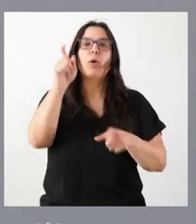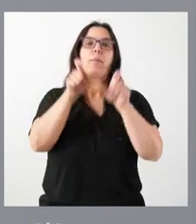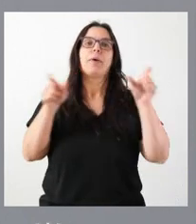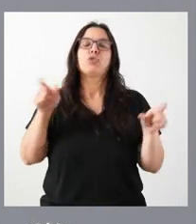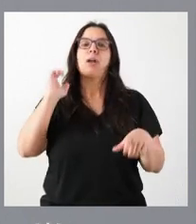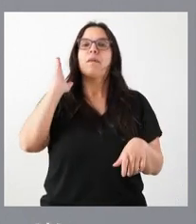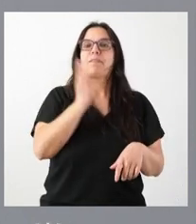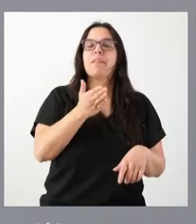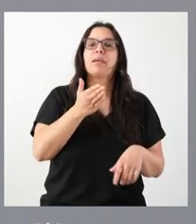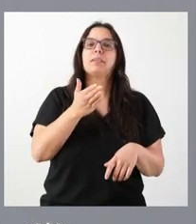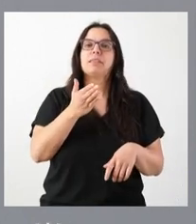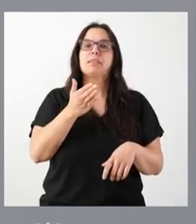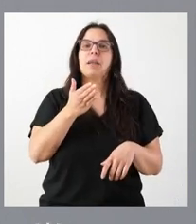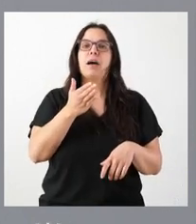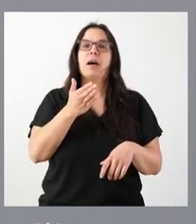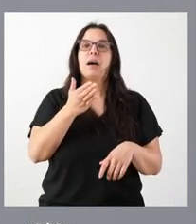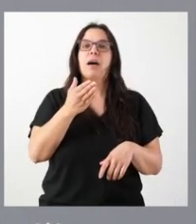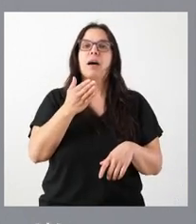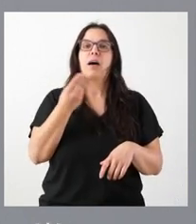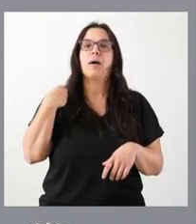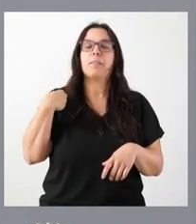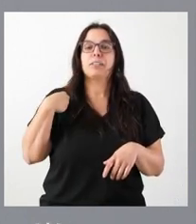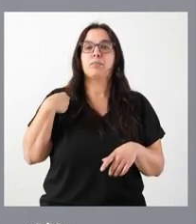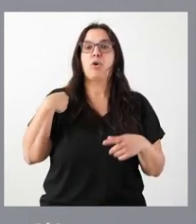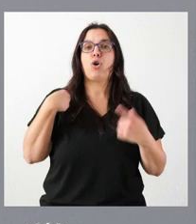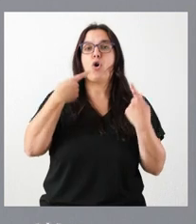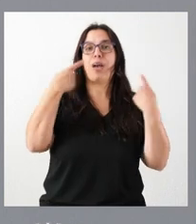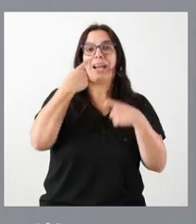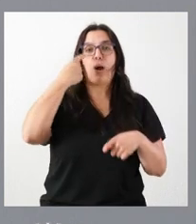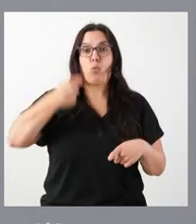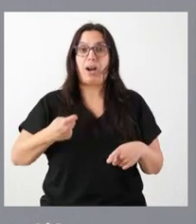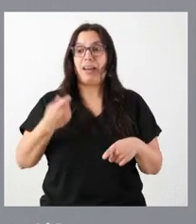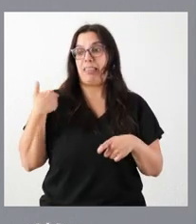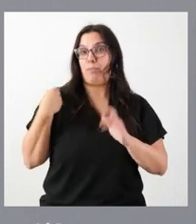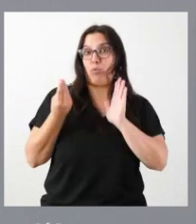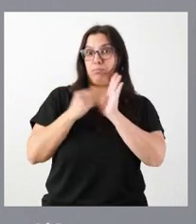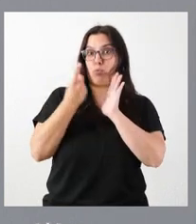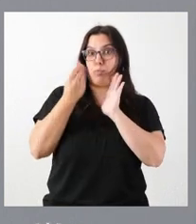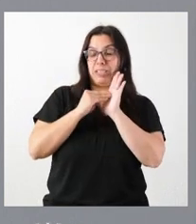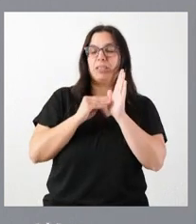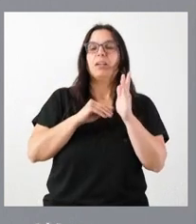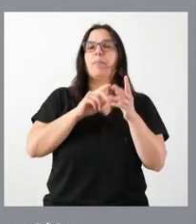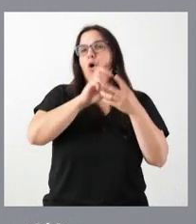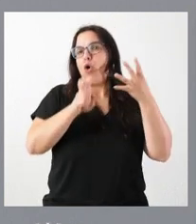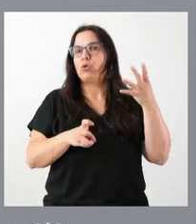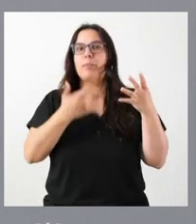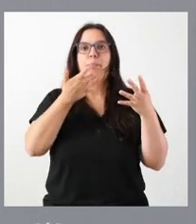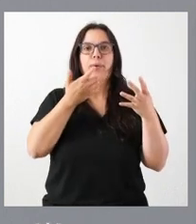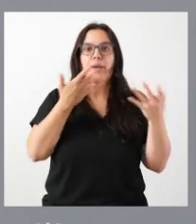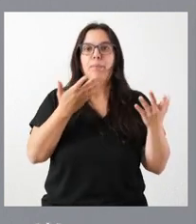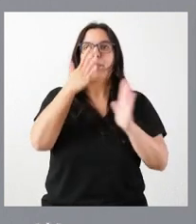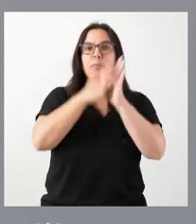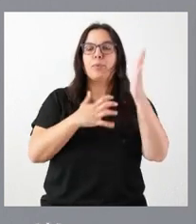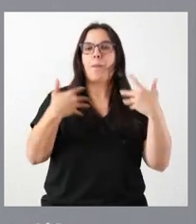afectadas por el conflicto de Ucrania, que se incorporó más recientemente, y otras, como son las